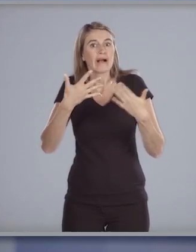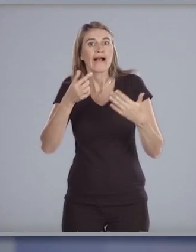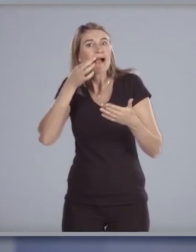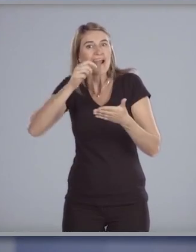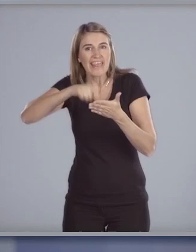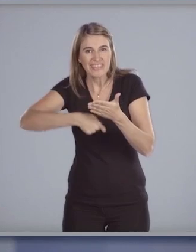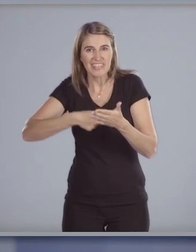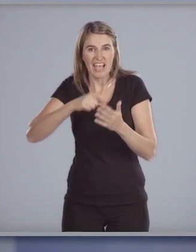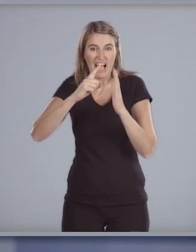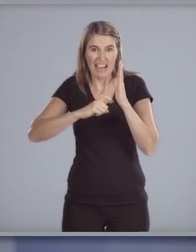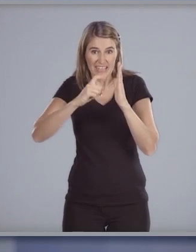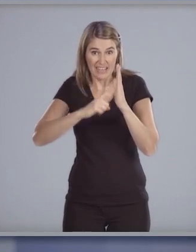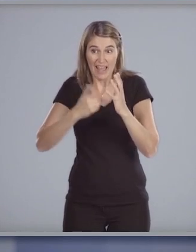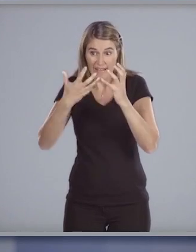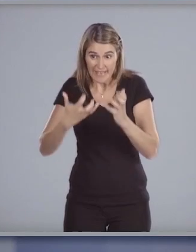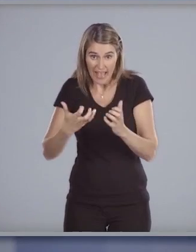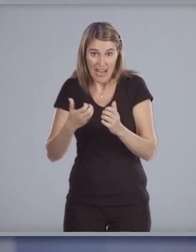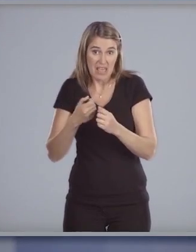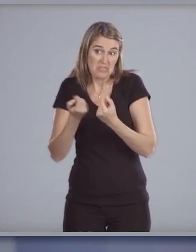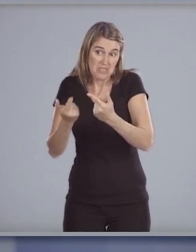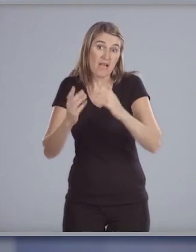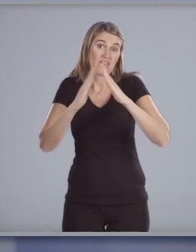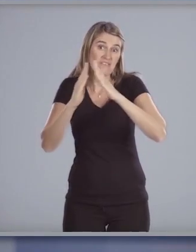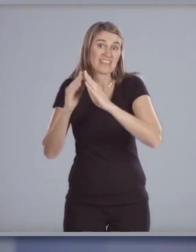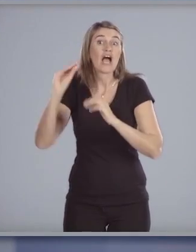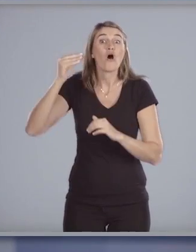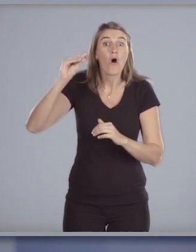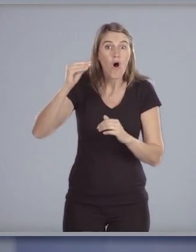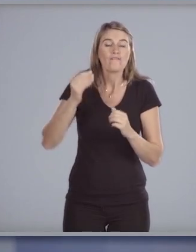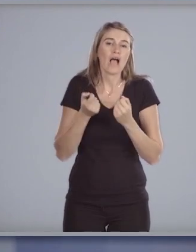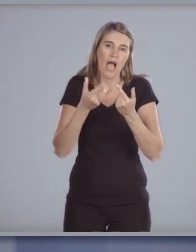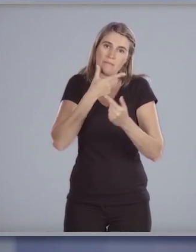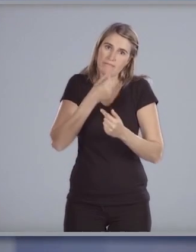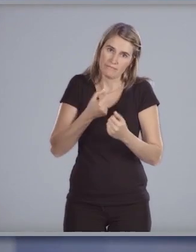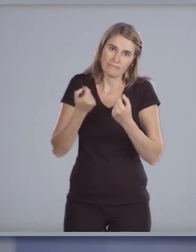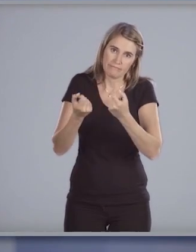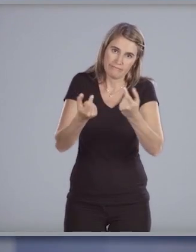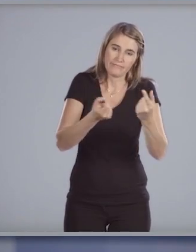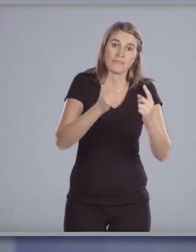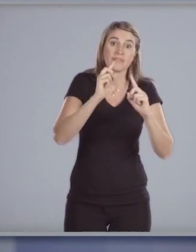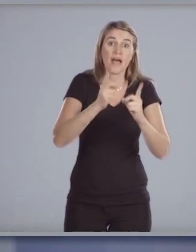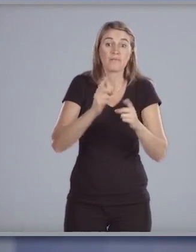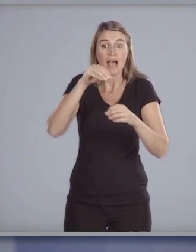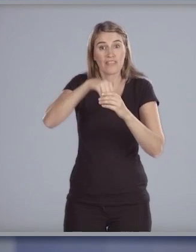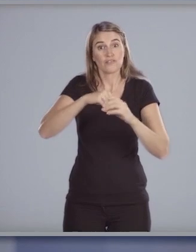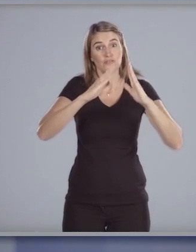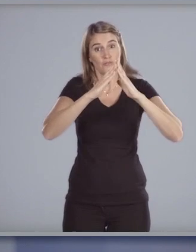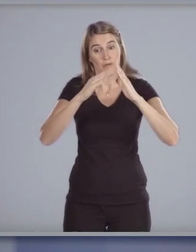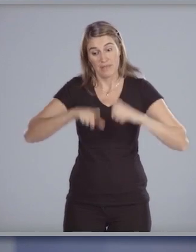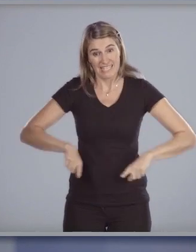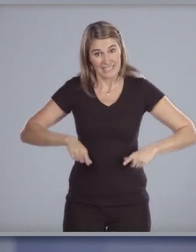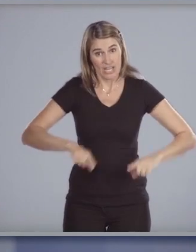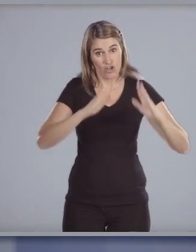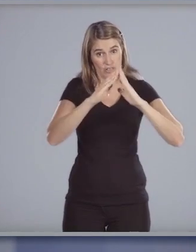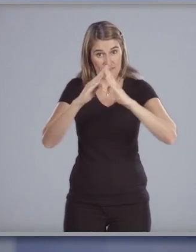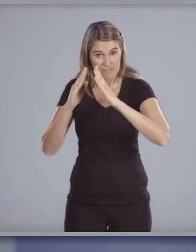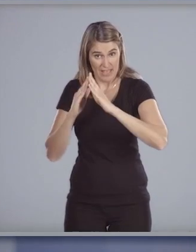alquileres y accesibilidad a la vivienda para los jóvenes y se integrarán al Ministerio de Vivienda